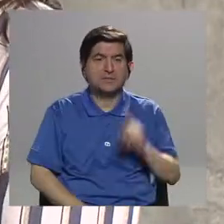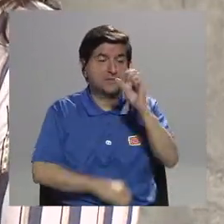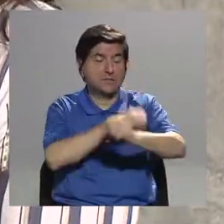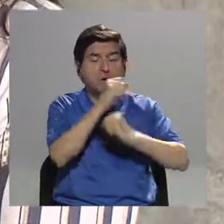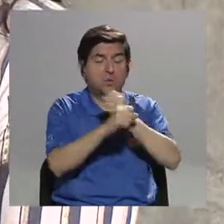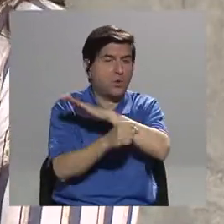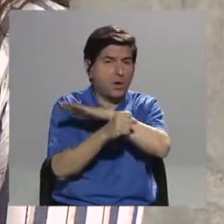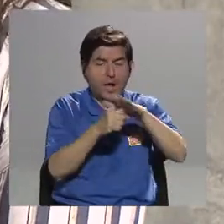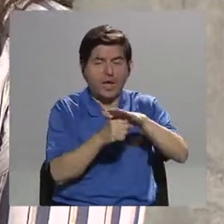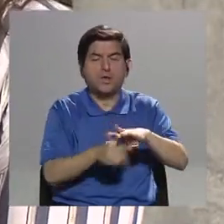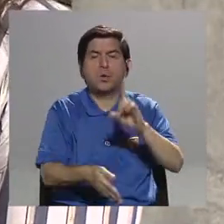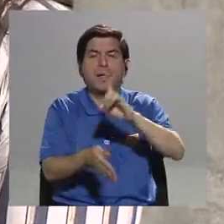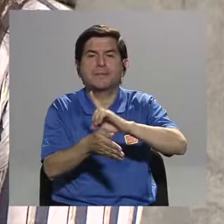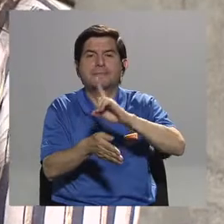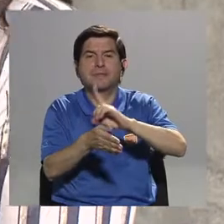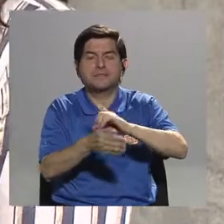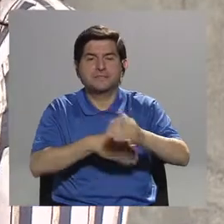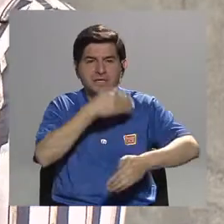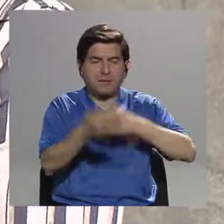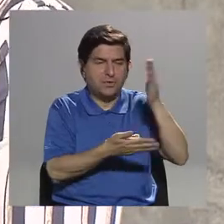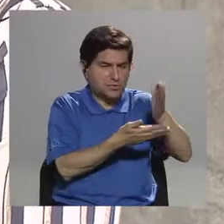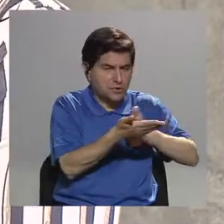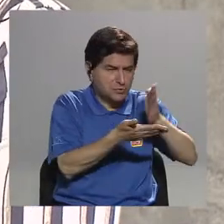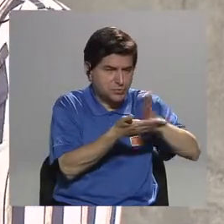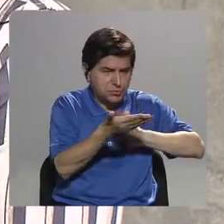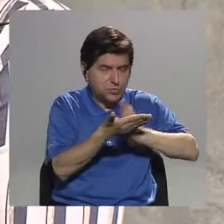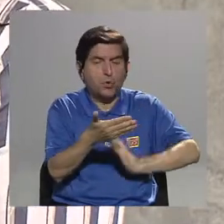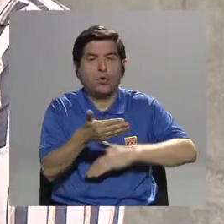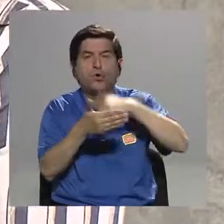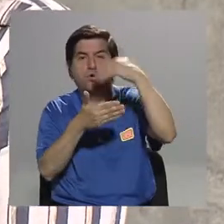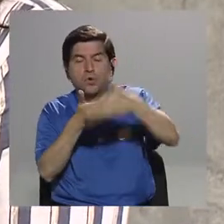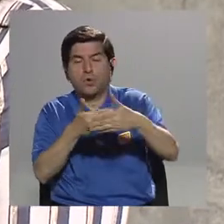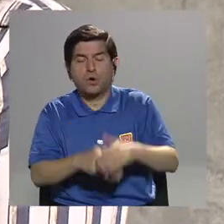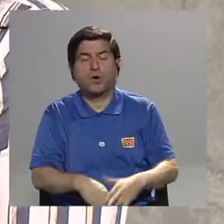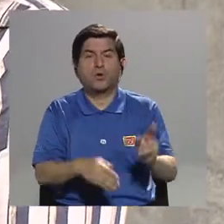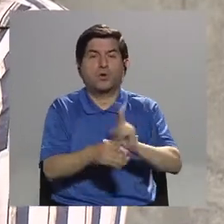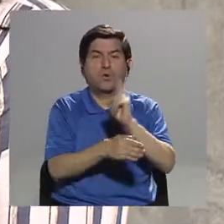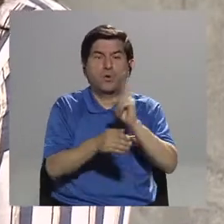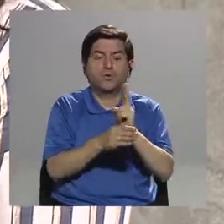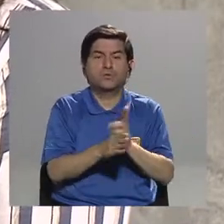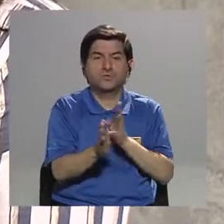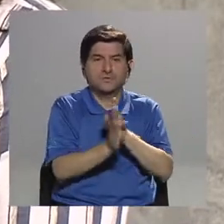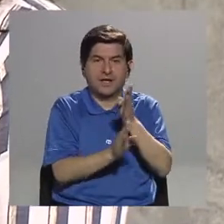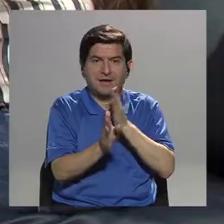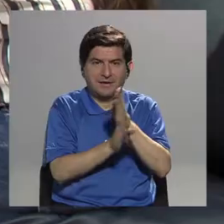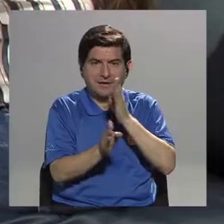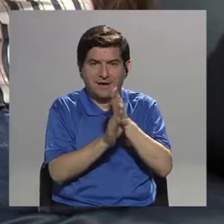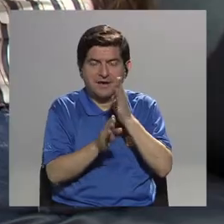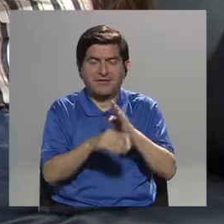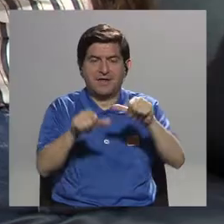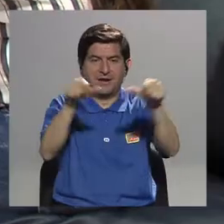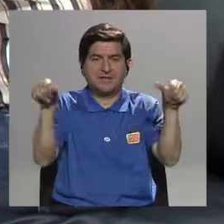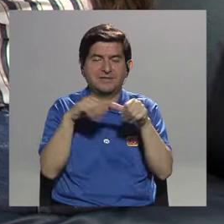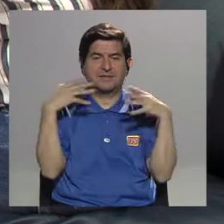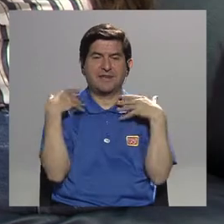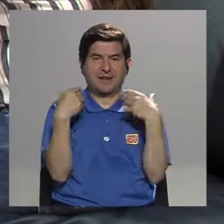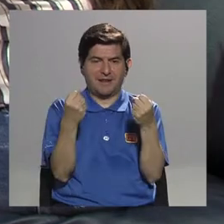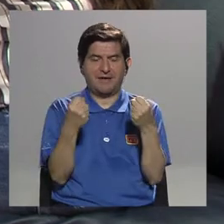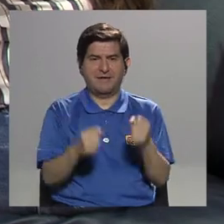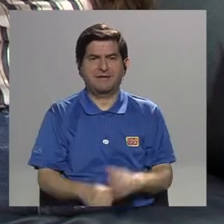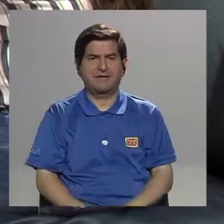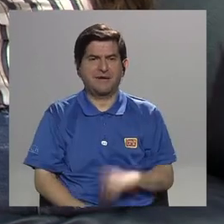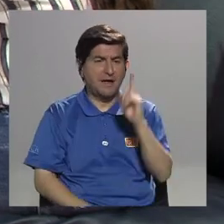proceso de disección. Luego, ya lo empiezan a utilizar las carreras del área de salud. Perdón, en ese año completo, aproximadamente,